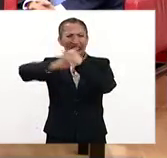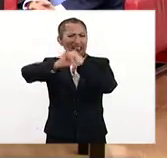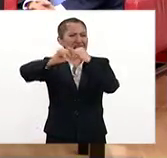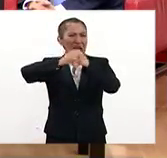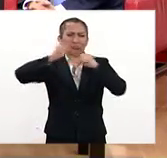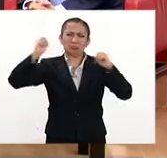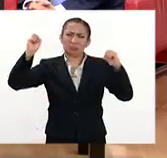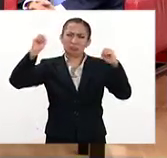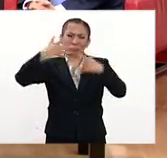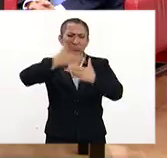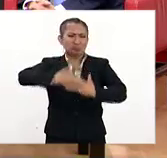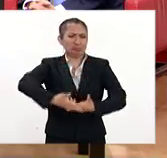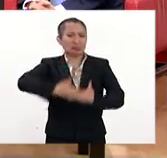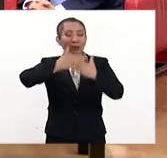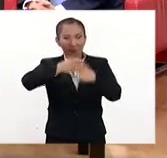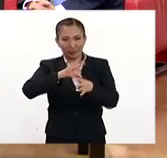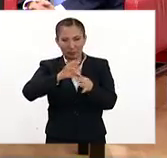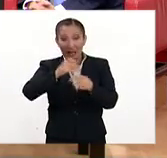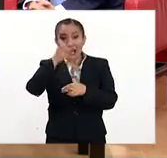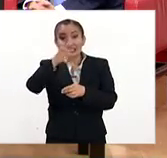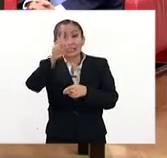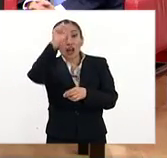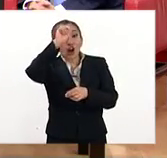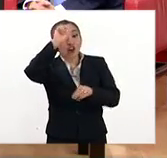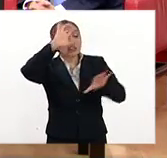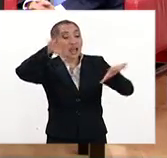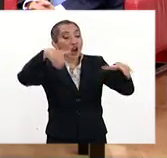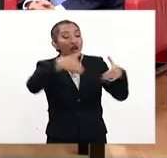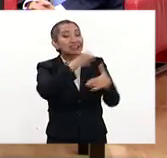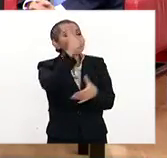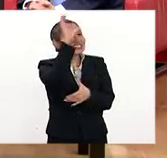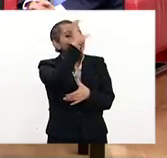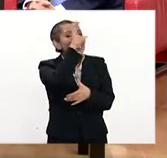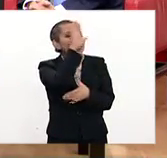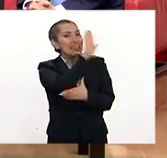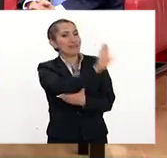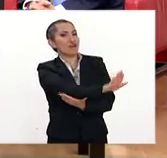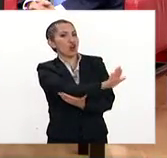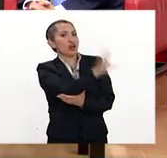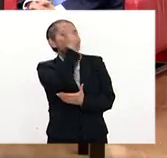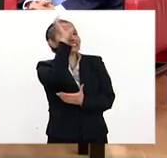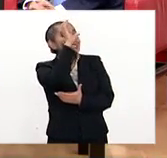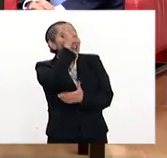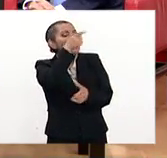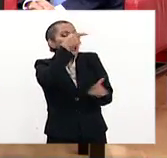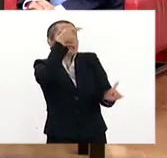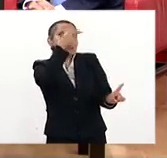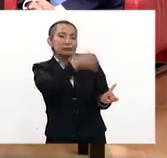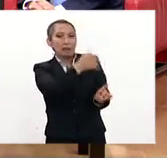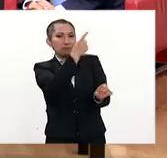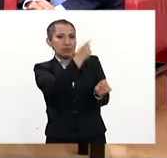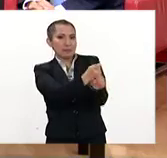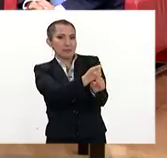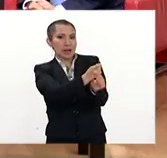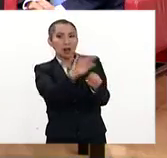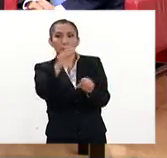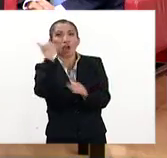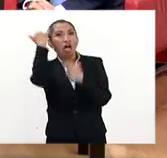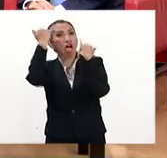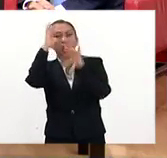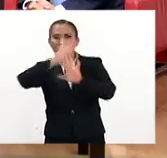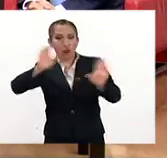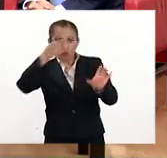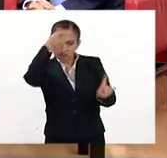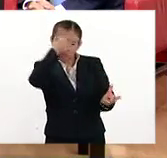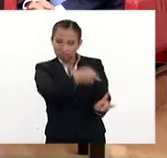sociales. Como tú nos explicas, este es un consejo científico, es decir, la ciencia por sobre la charlatanería y todo.